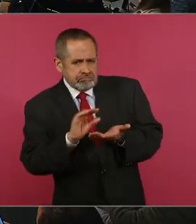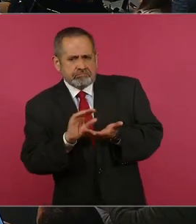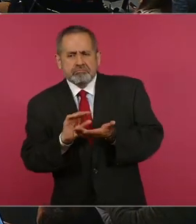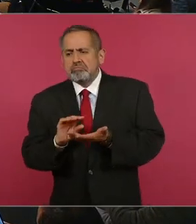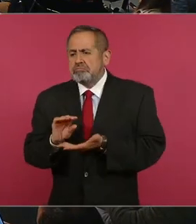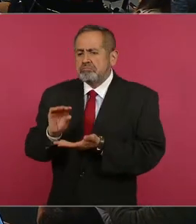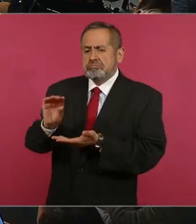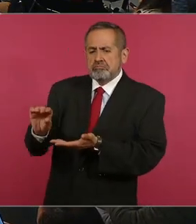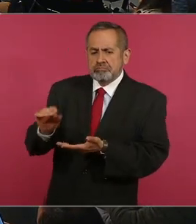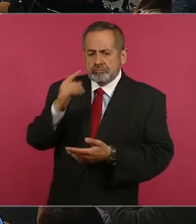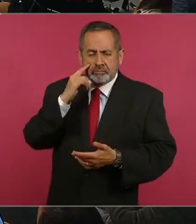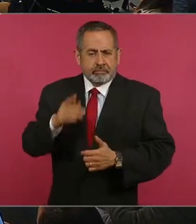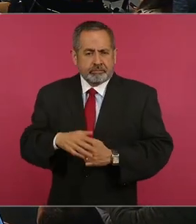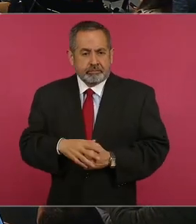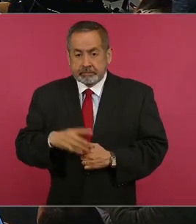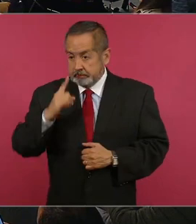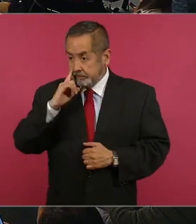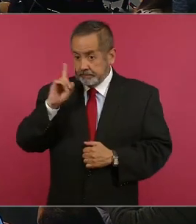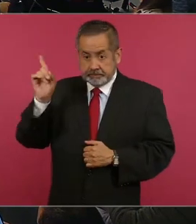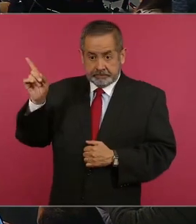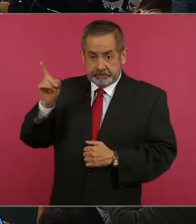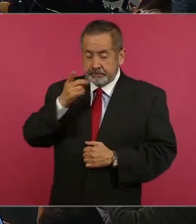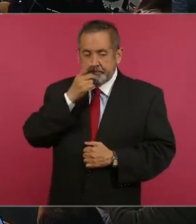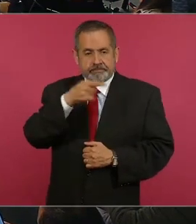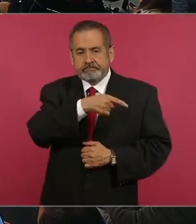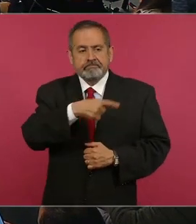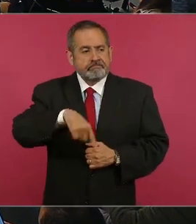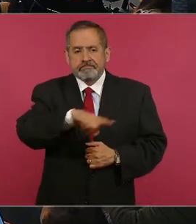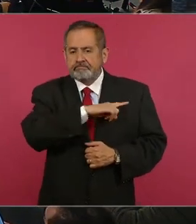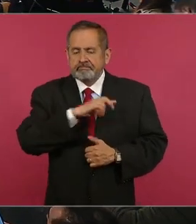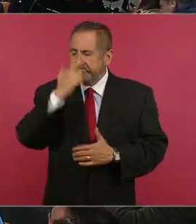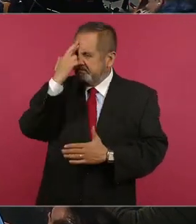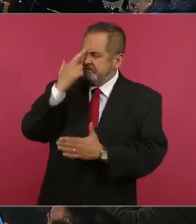porque miren lo que dice, esto es lo que están violando.